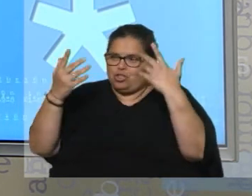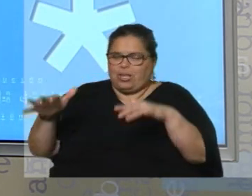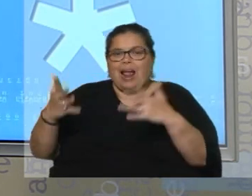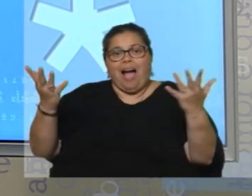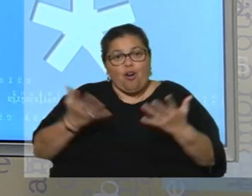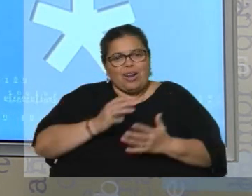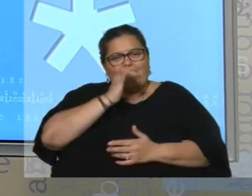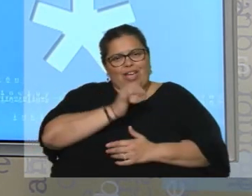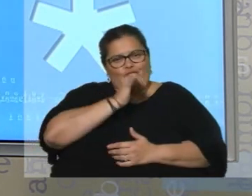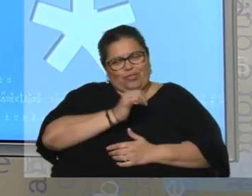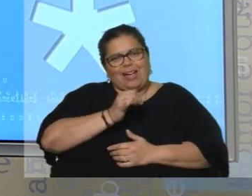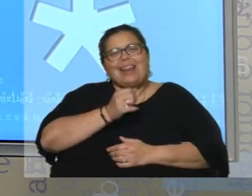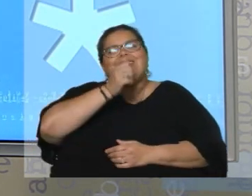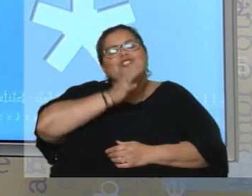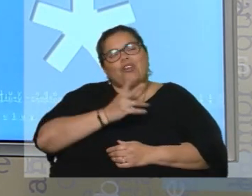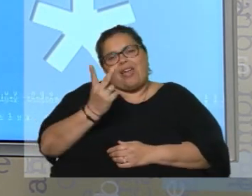de Lalo y de Facu.